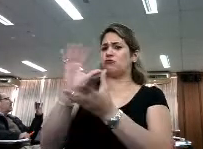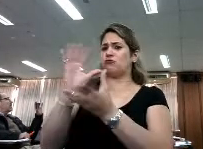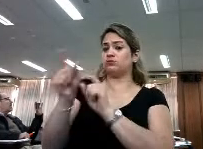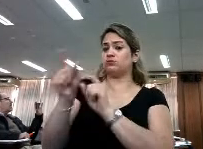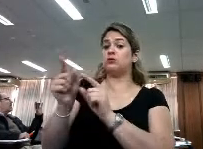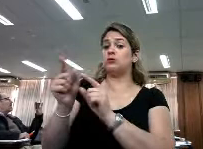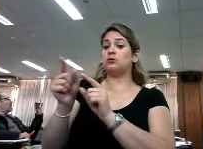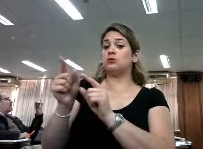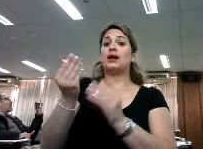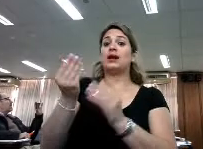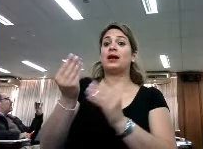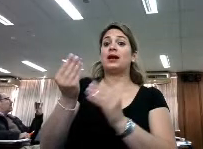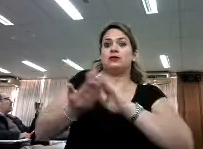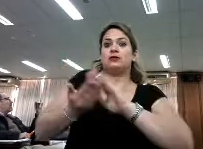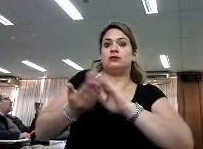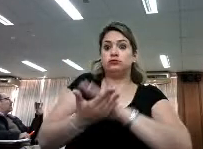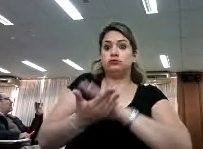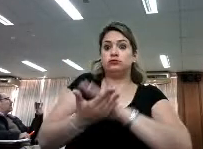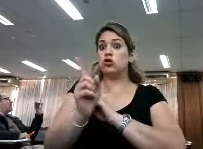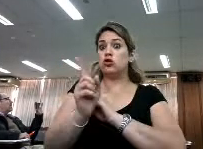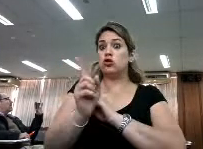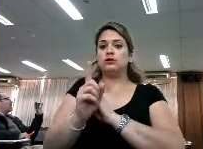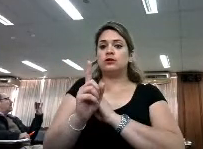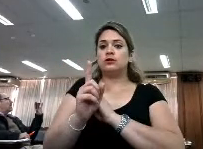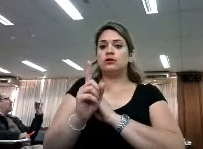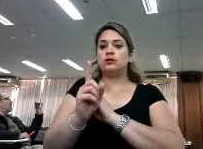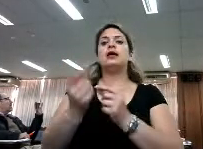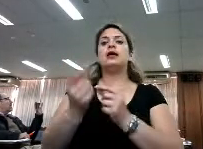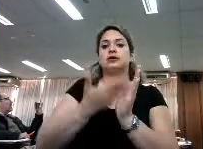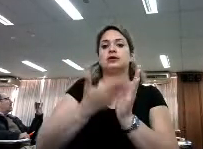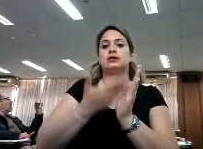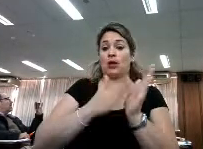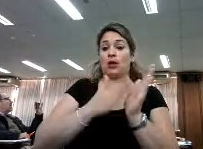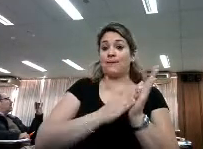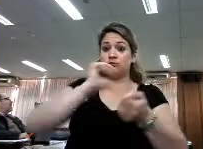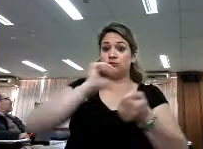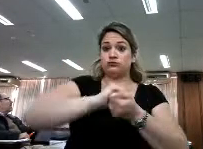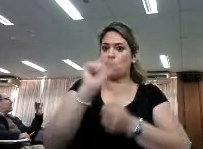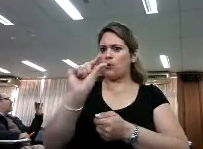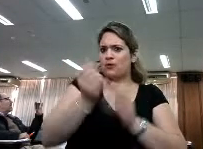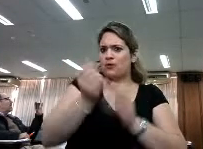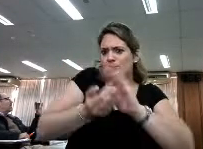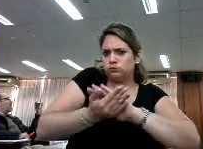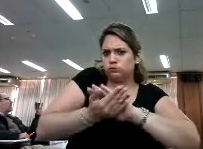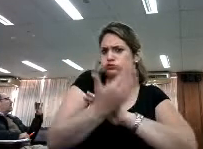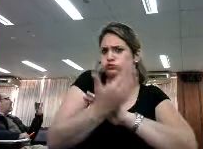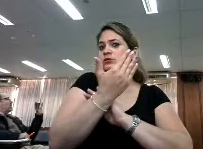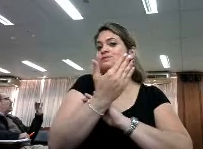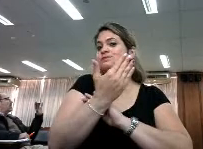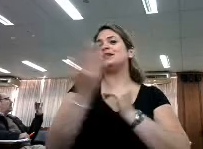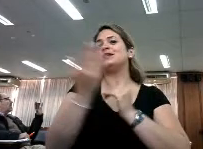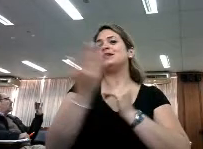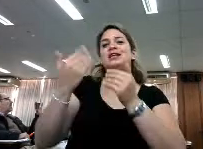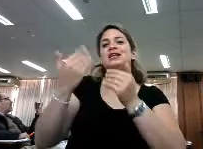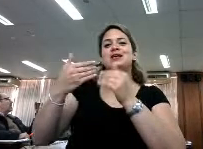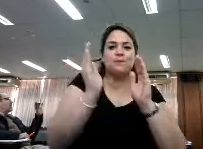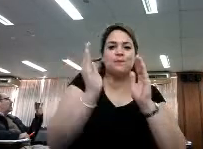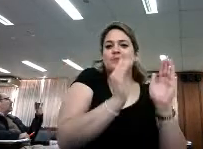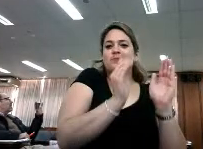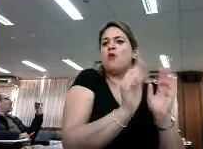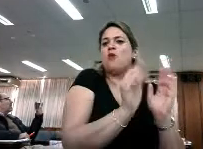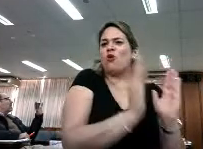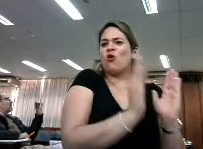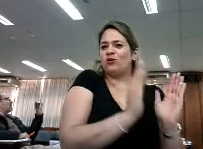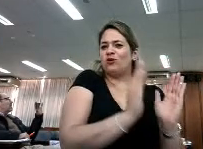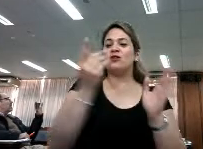Y también hicimos pocos ejemplares en formato impreso y le dimos más a lo que es el código